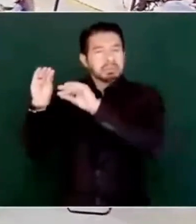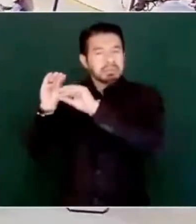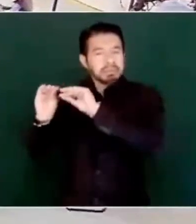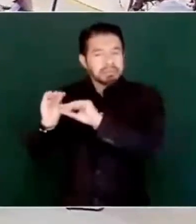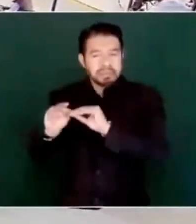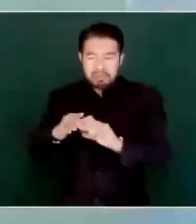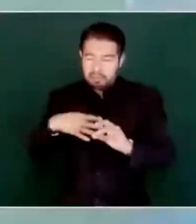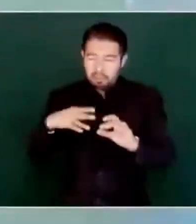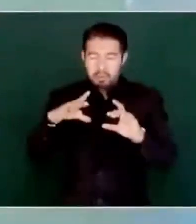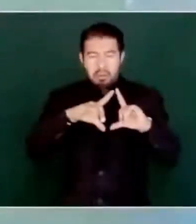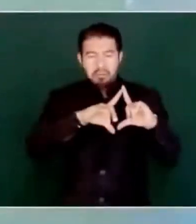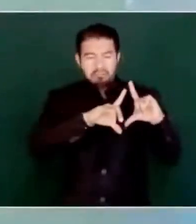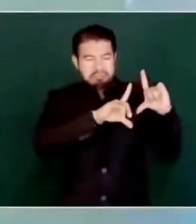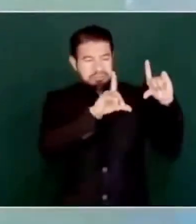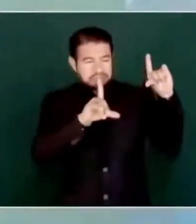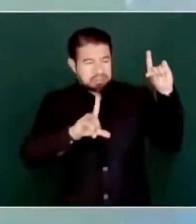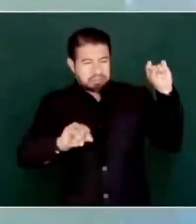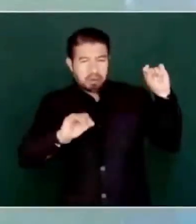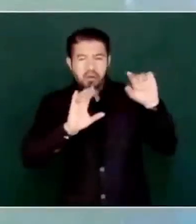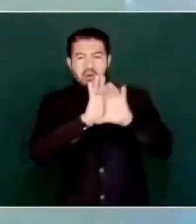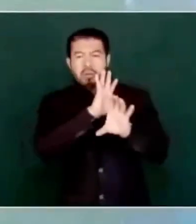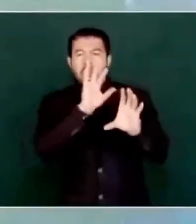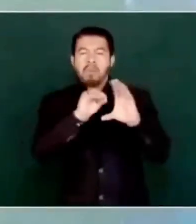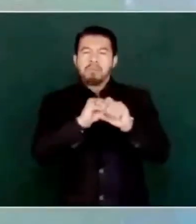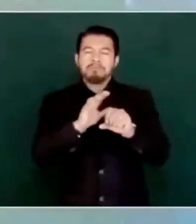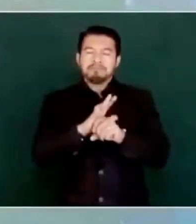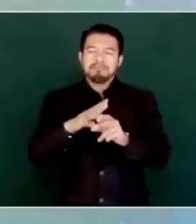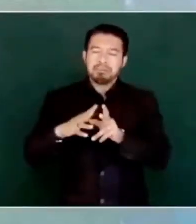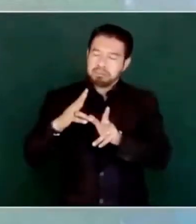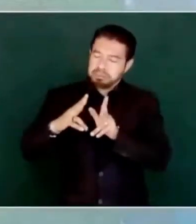con trenes de pasajeros.